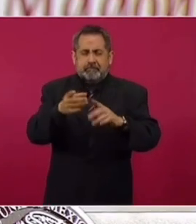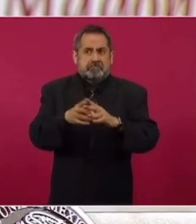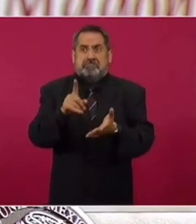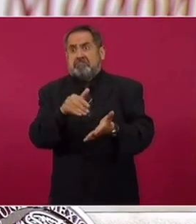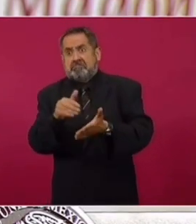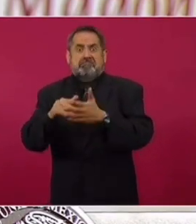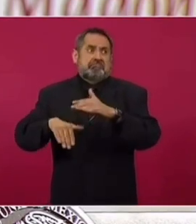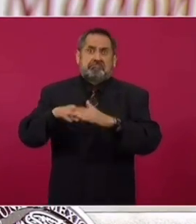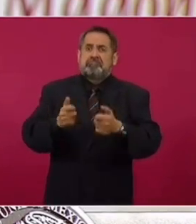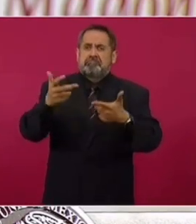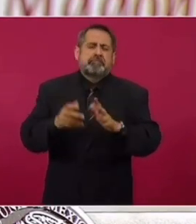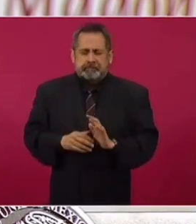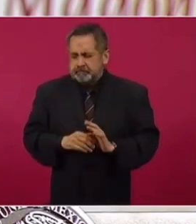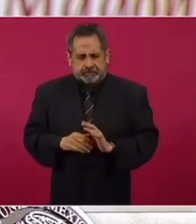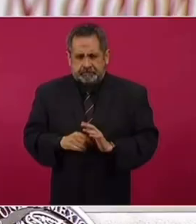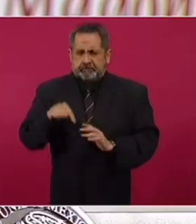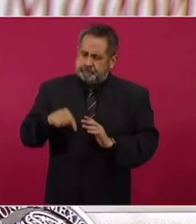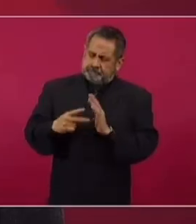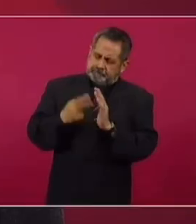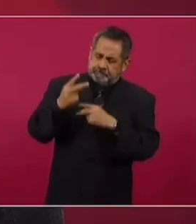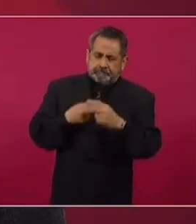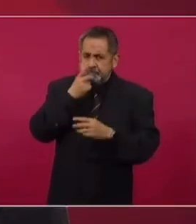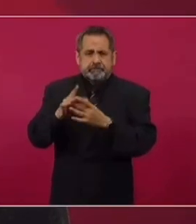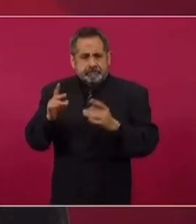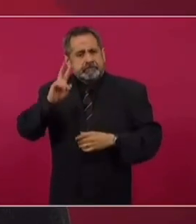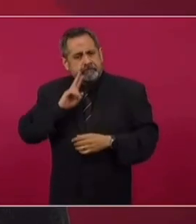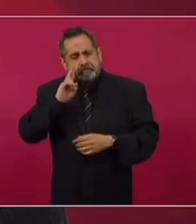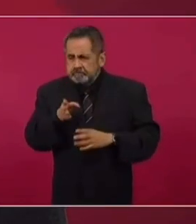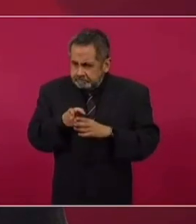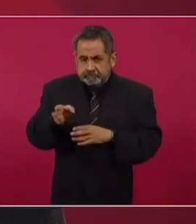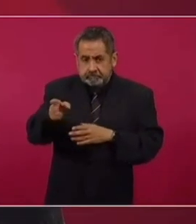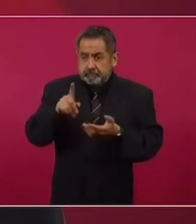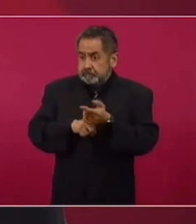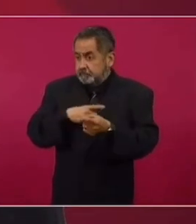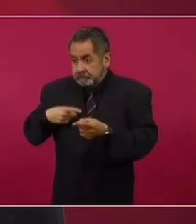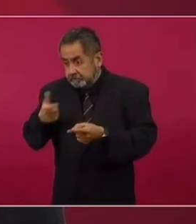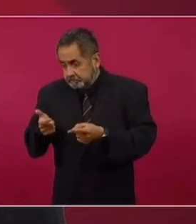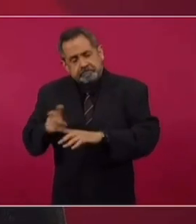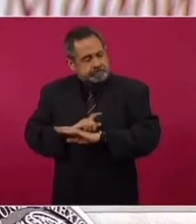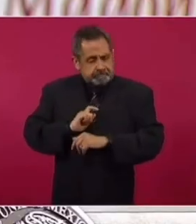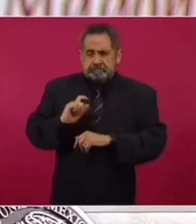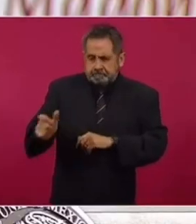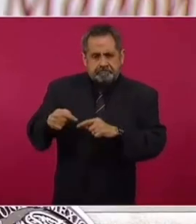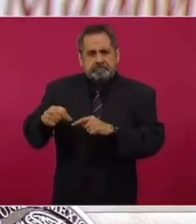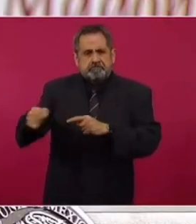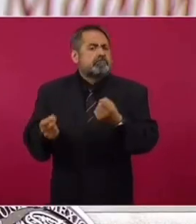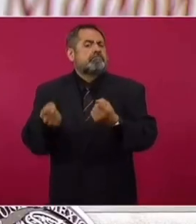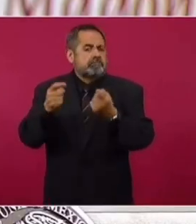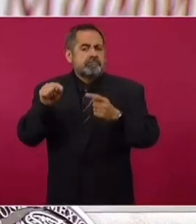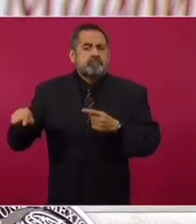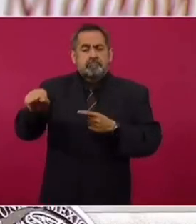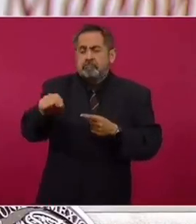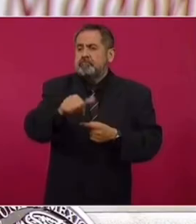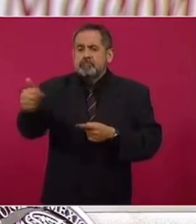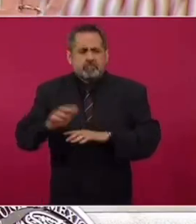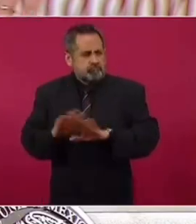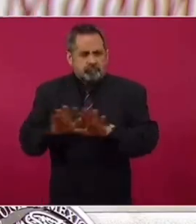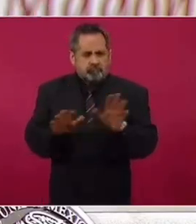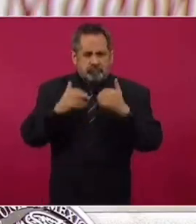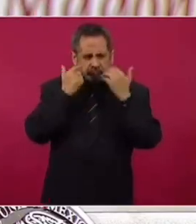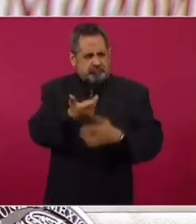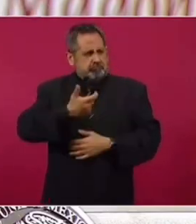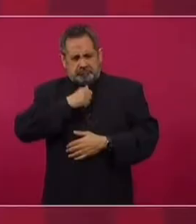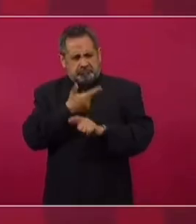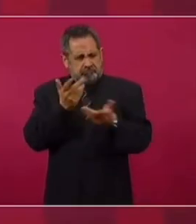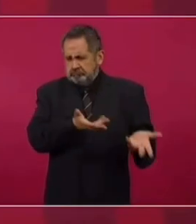cantidades económicas y desde aquí lo reiteramos, pues vamos a donde haya que pagar derecho de vía. Porque hay casos de algunos otros que nos han dicho, no, yo no